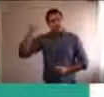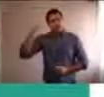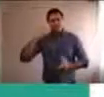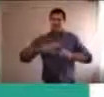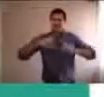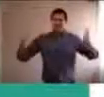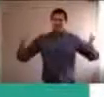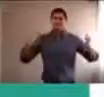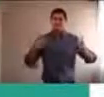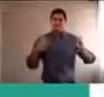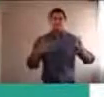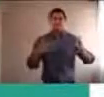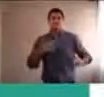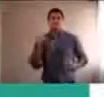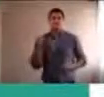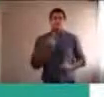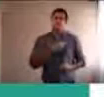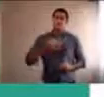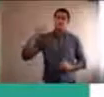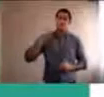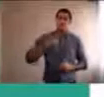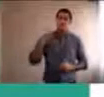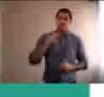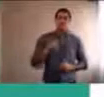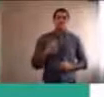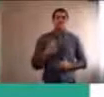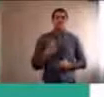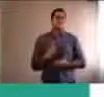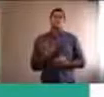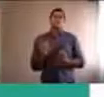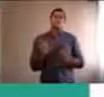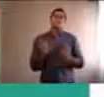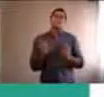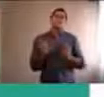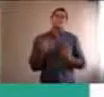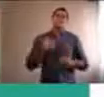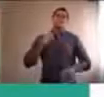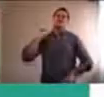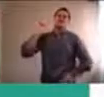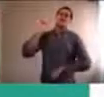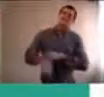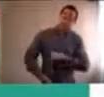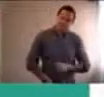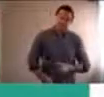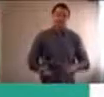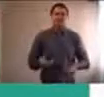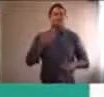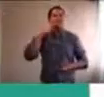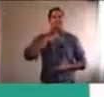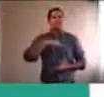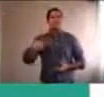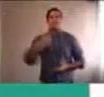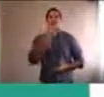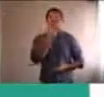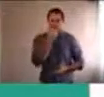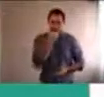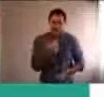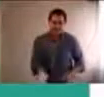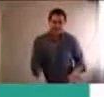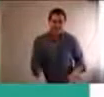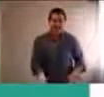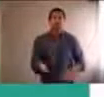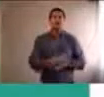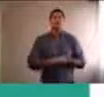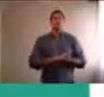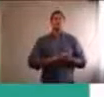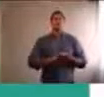bancarnos, ¿no? El poder soportar que los chicos se equivoquen cuando te miran para que les distes la respuesta,